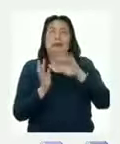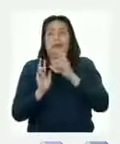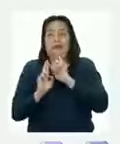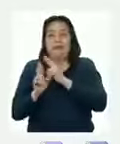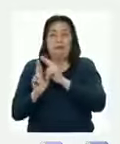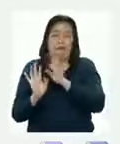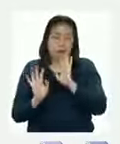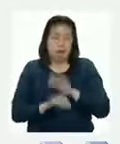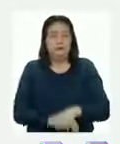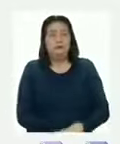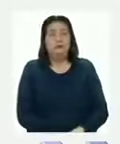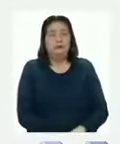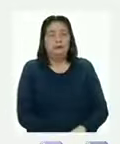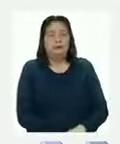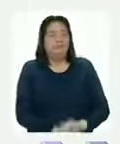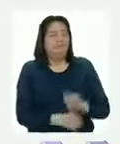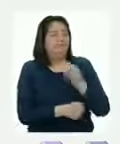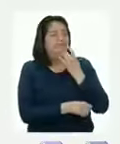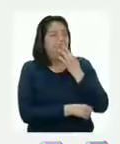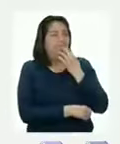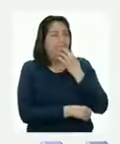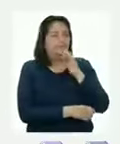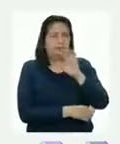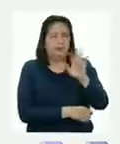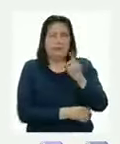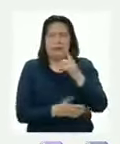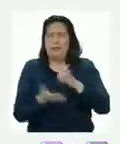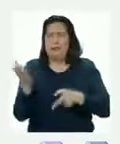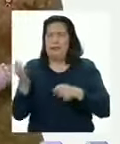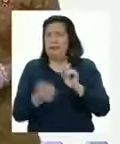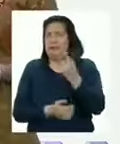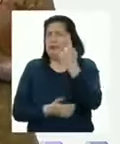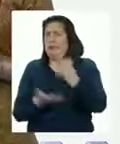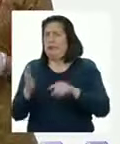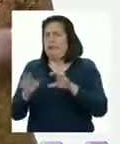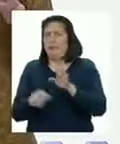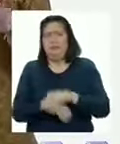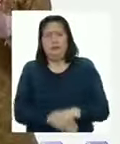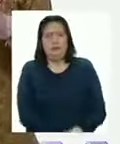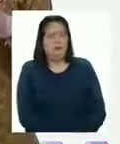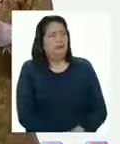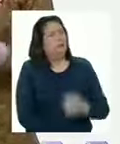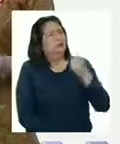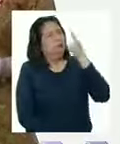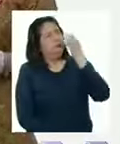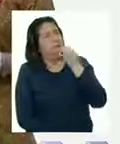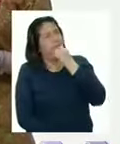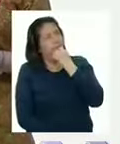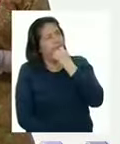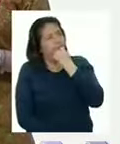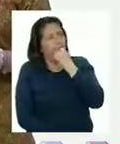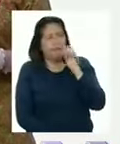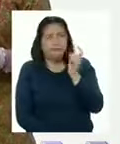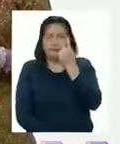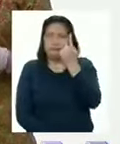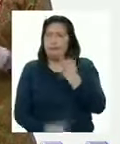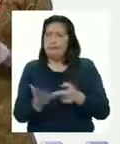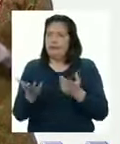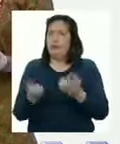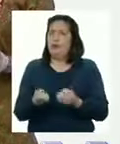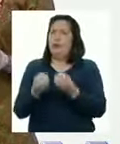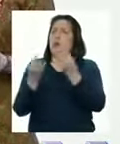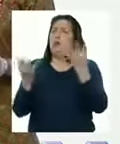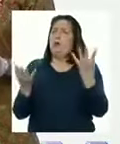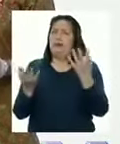responder a la pregunta ¿Qué calcularían primero? Yo creo que lo primero que calcularía sería